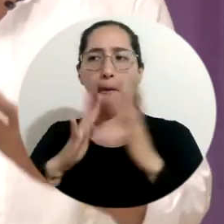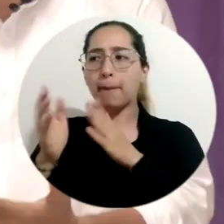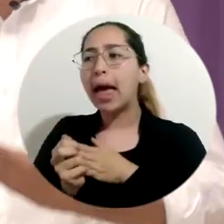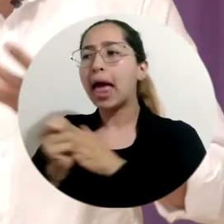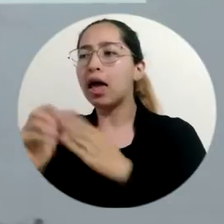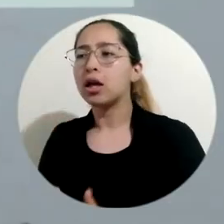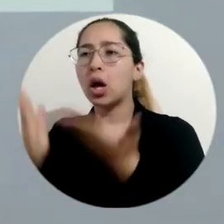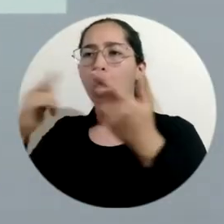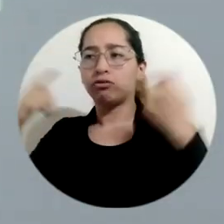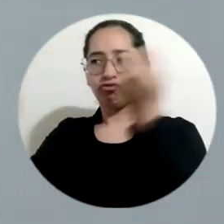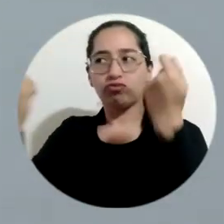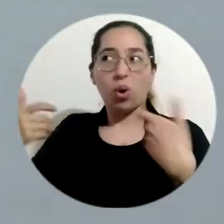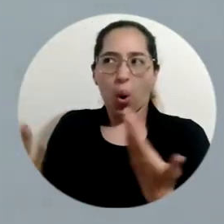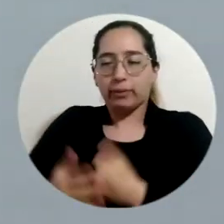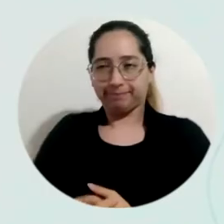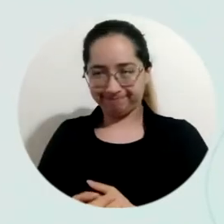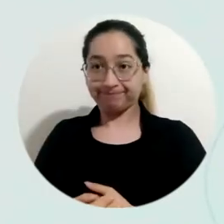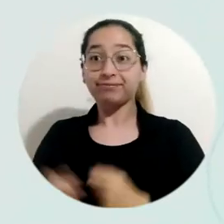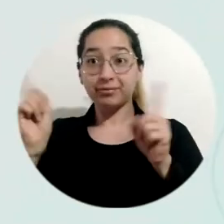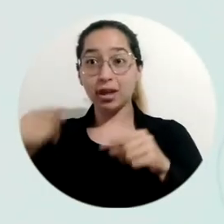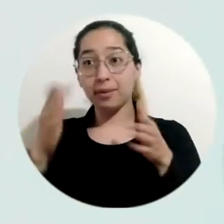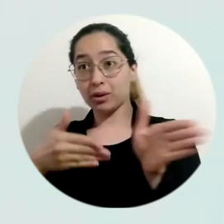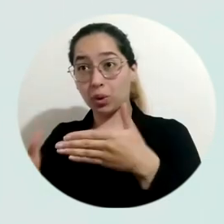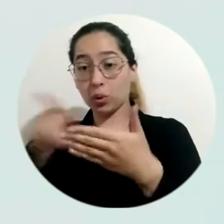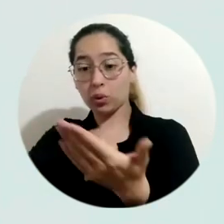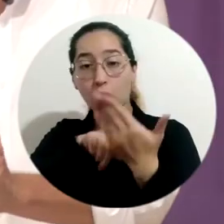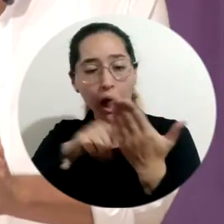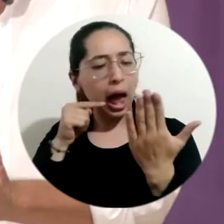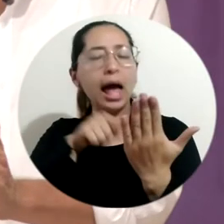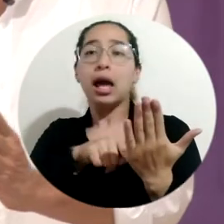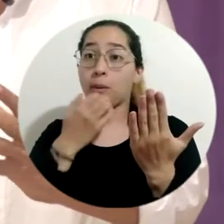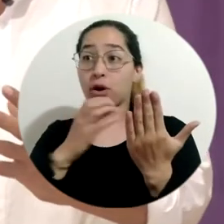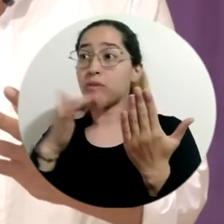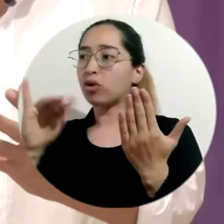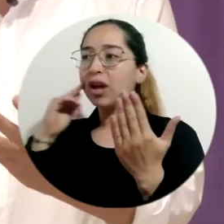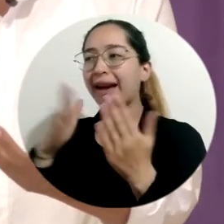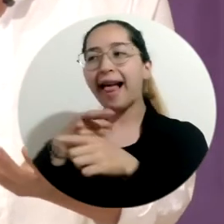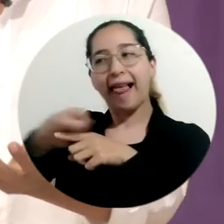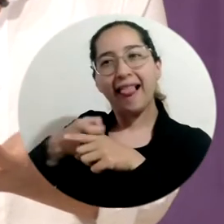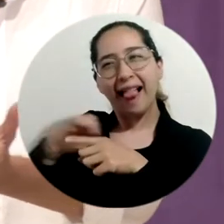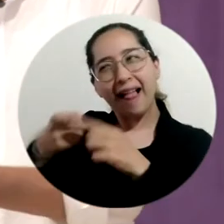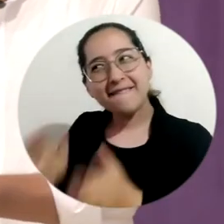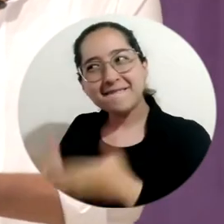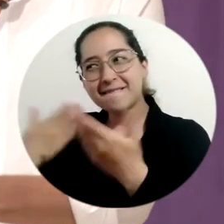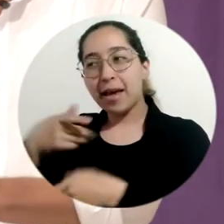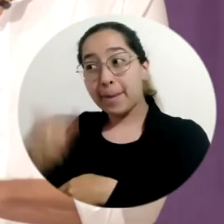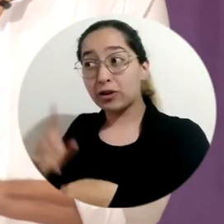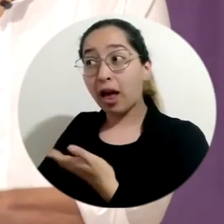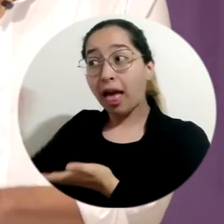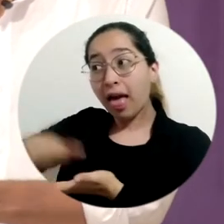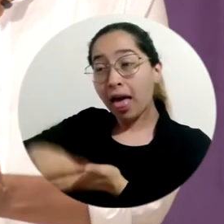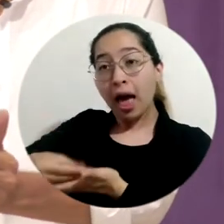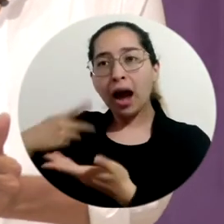orientar una organización al mercado. Y luego, los últimos contenidos del curso le lleva a que entienda que cuando uno logra conquistar un